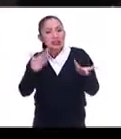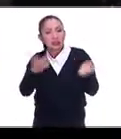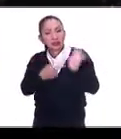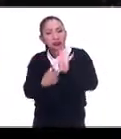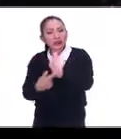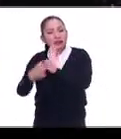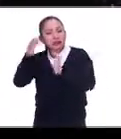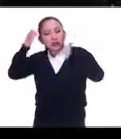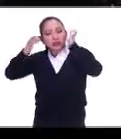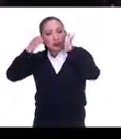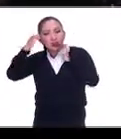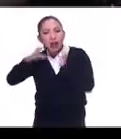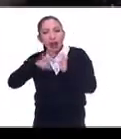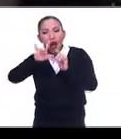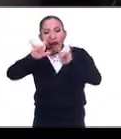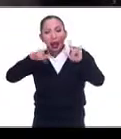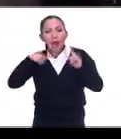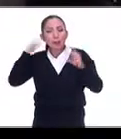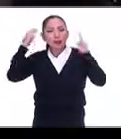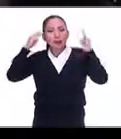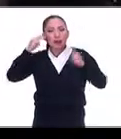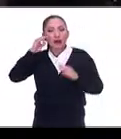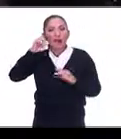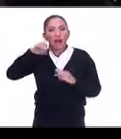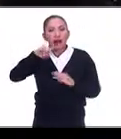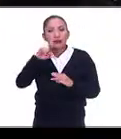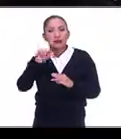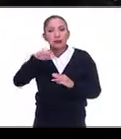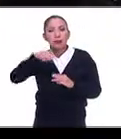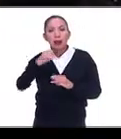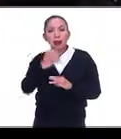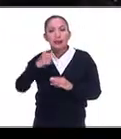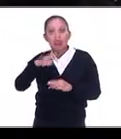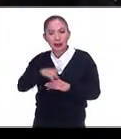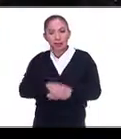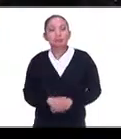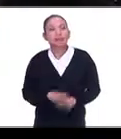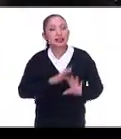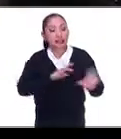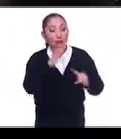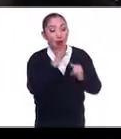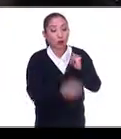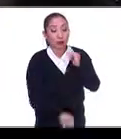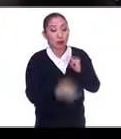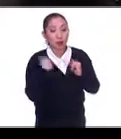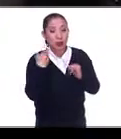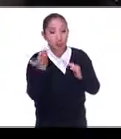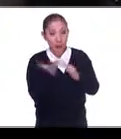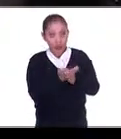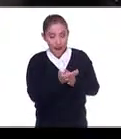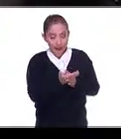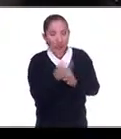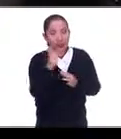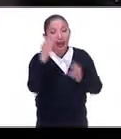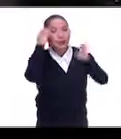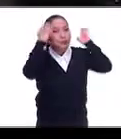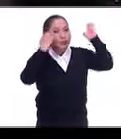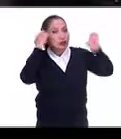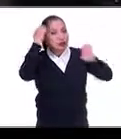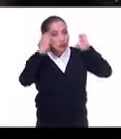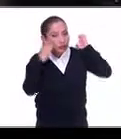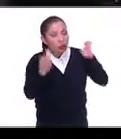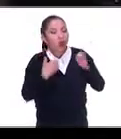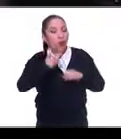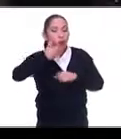muestras, de estas muestras que tenemos en el Museo Franz Mayer. Bueno, estamos ya en el último trecho de la exposición